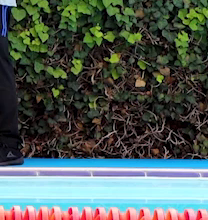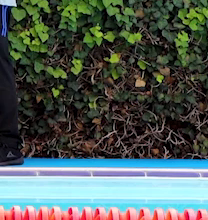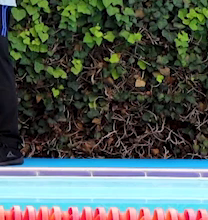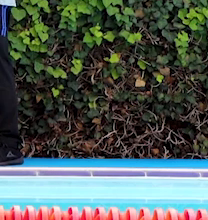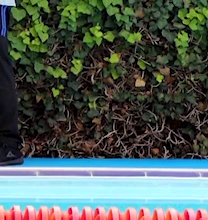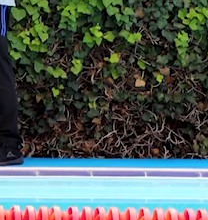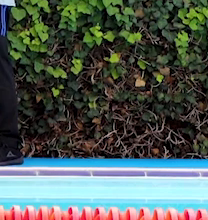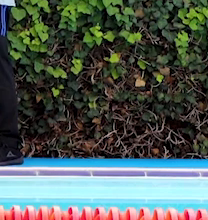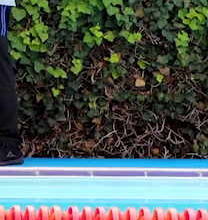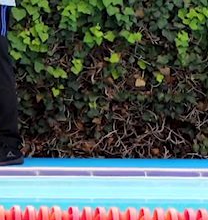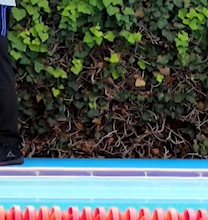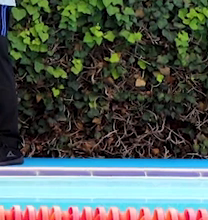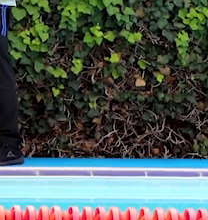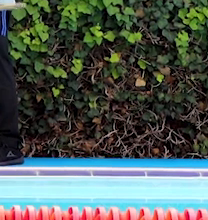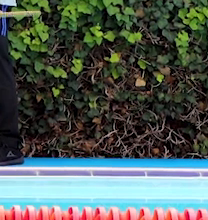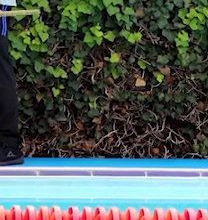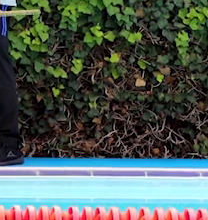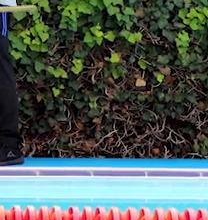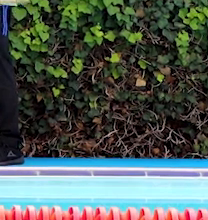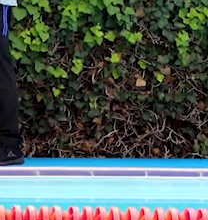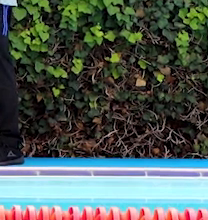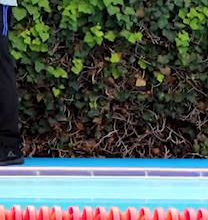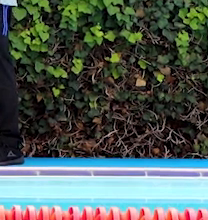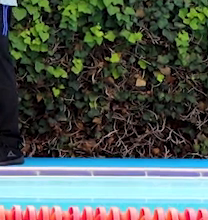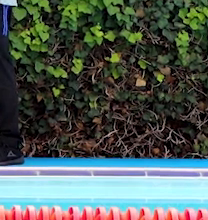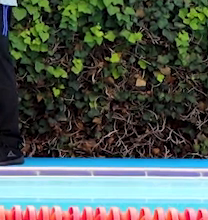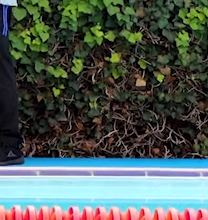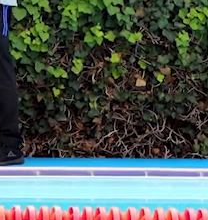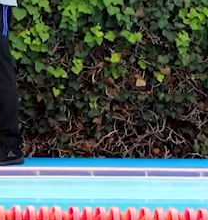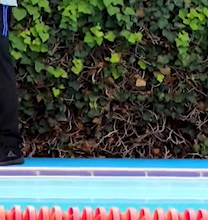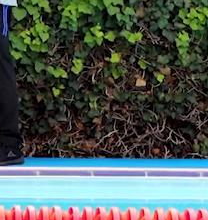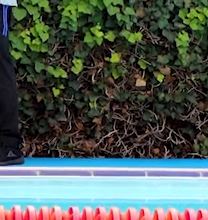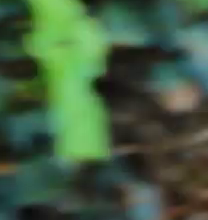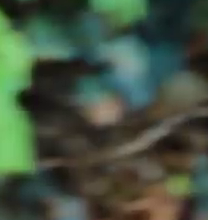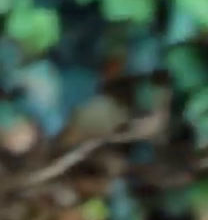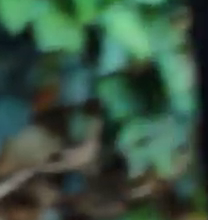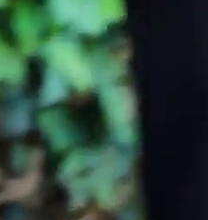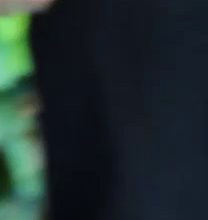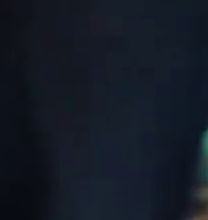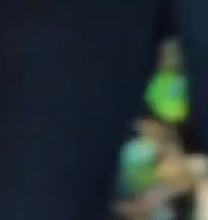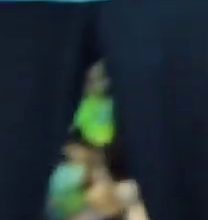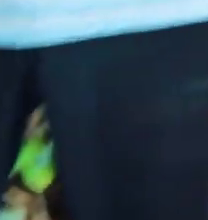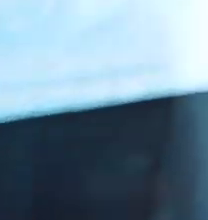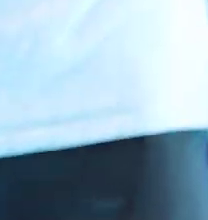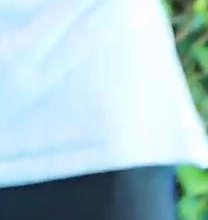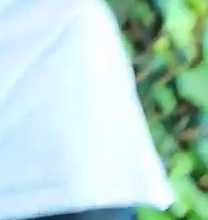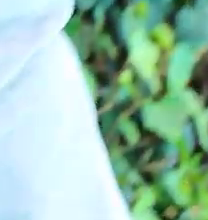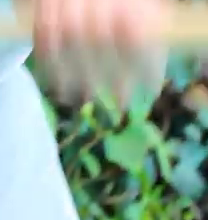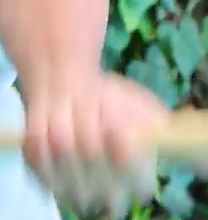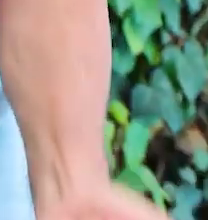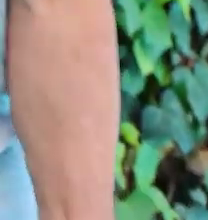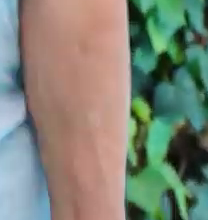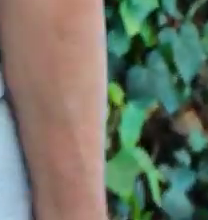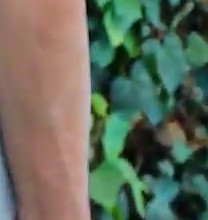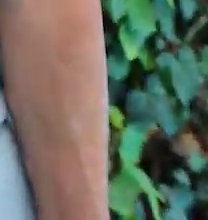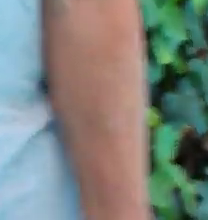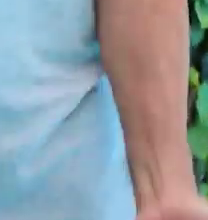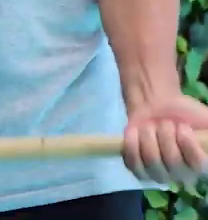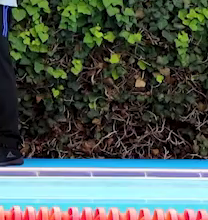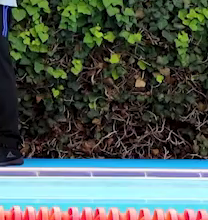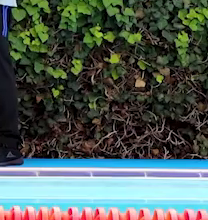nuestros pies bien fijos. Flexionamos a 90 grados y estiramos, flexionamos, estiramos.